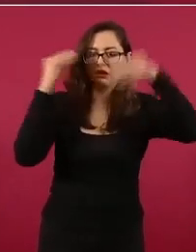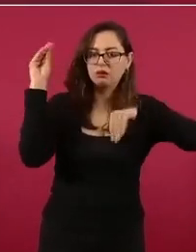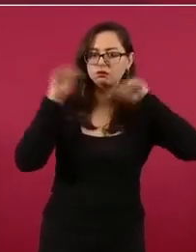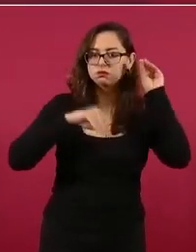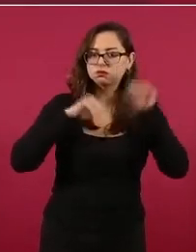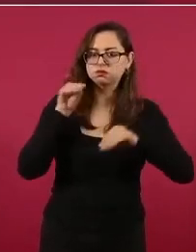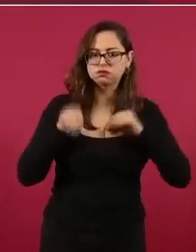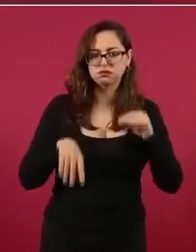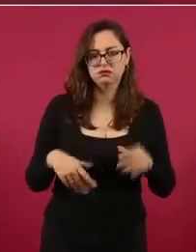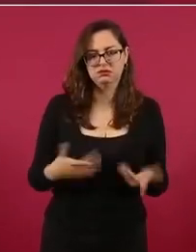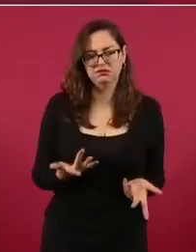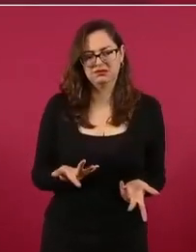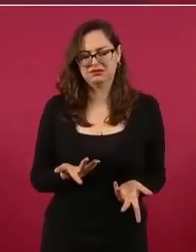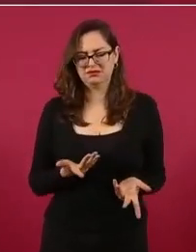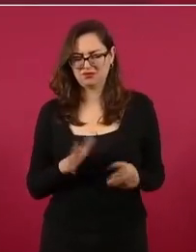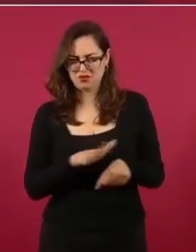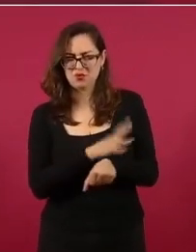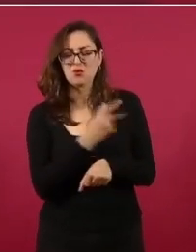de la muerte era otra